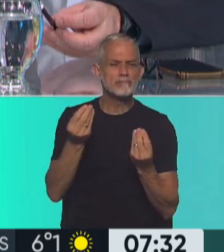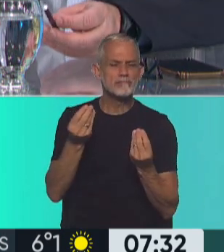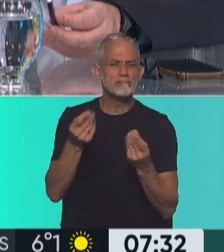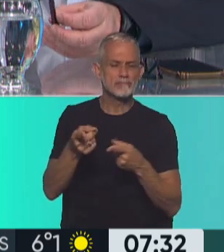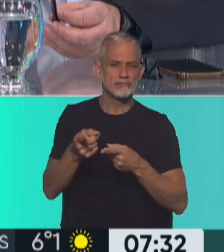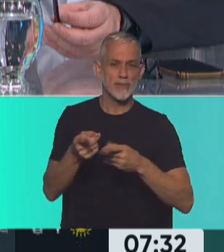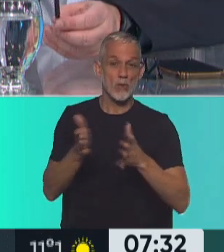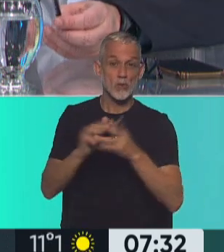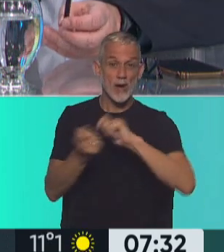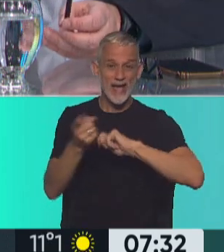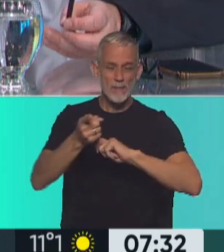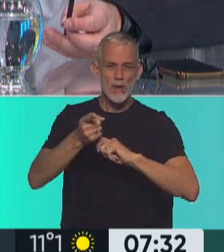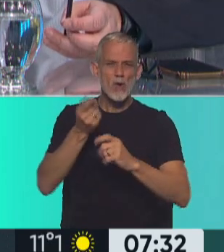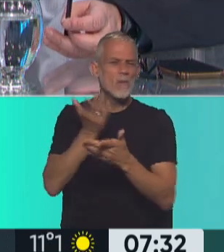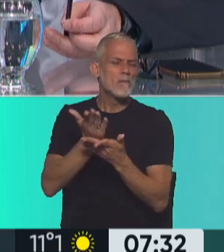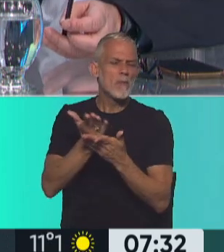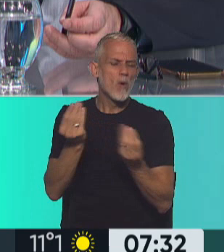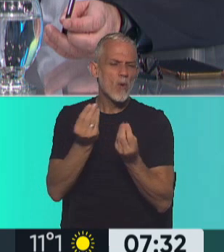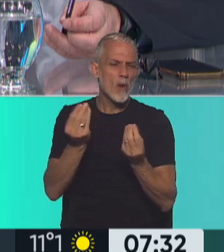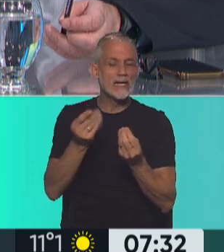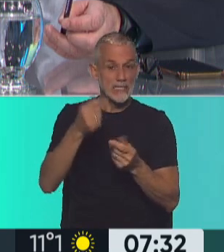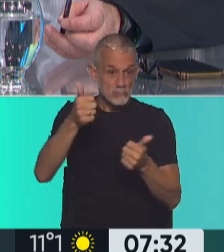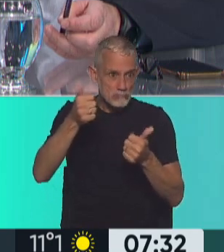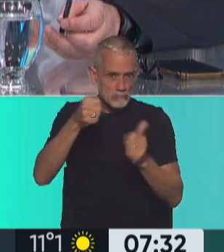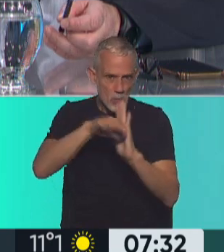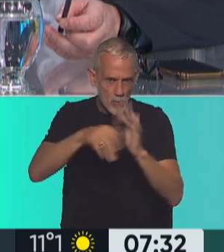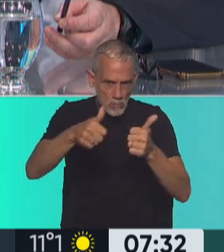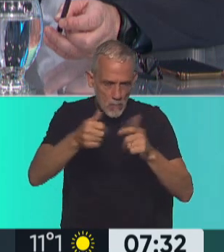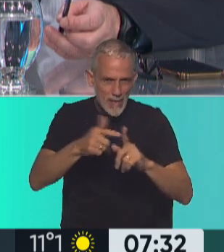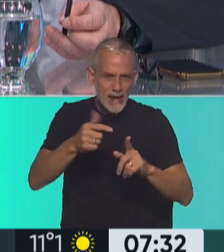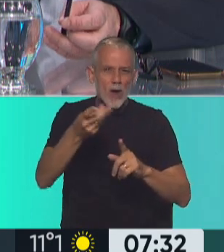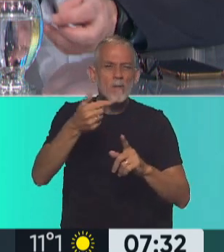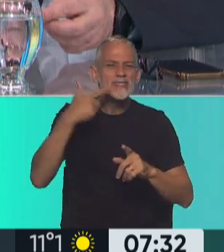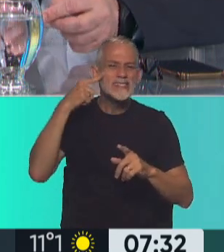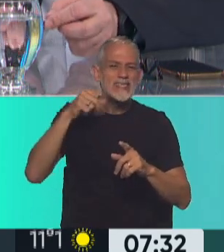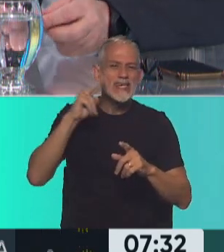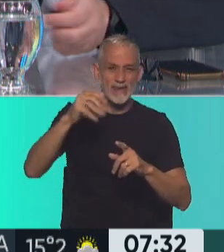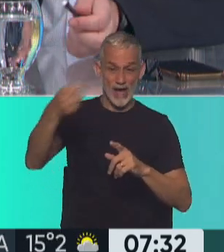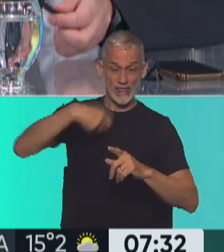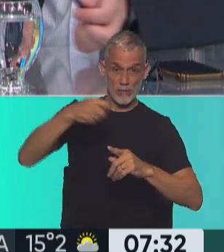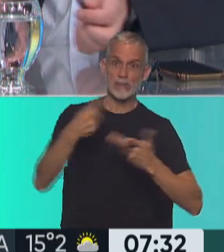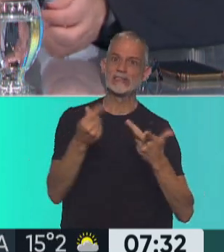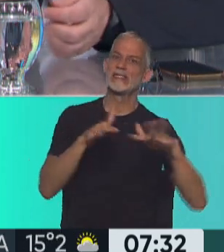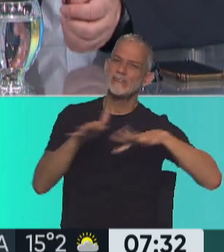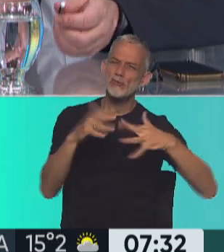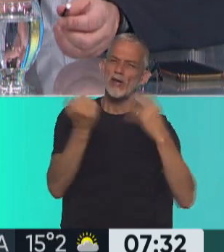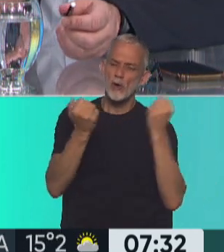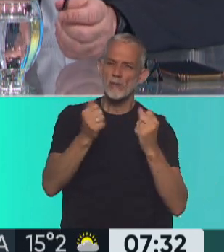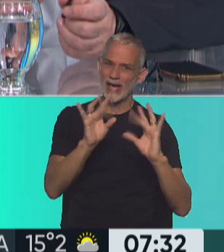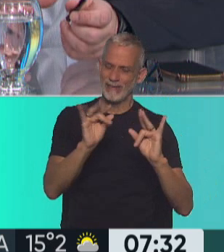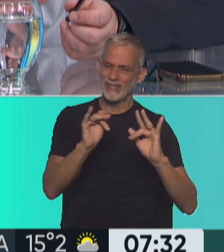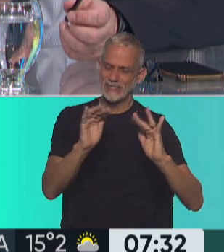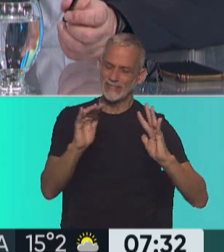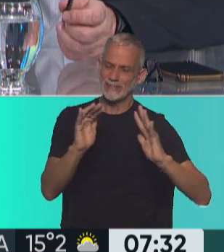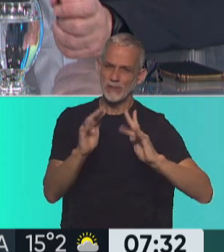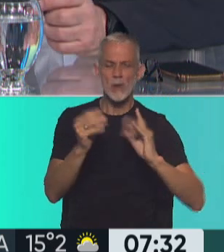Juntos por el Cambio? Le parece una buena medida, en estos momentos de situación económica difícil,